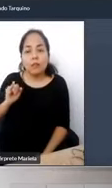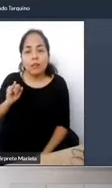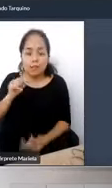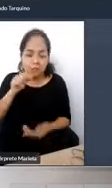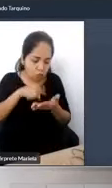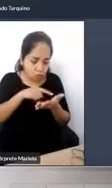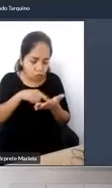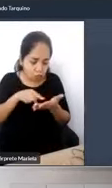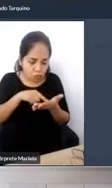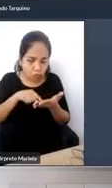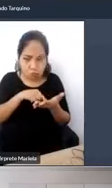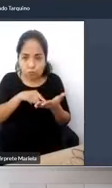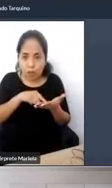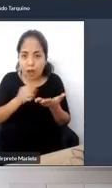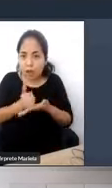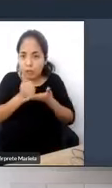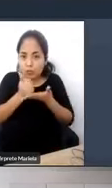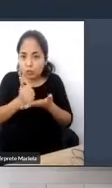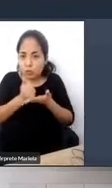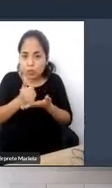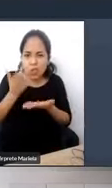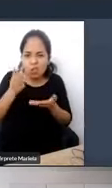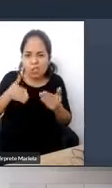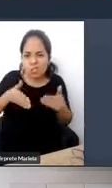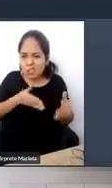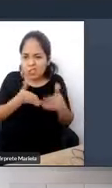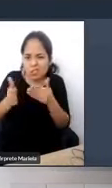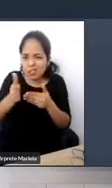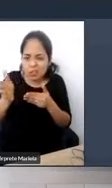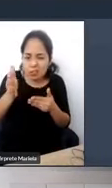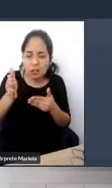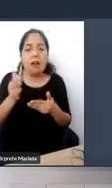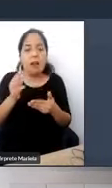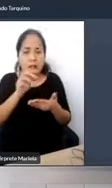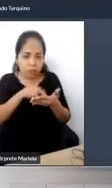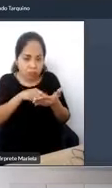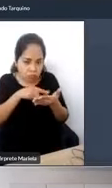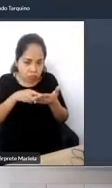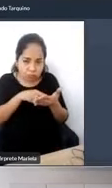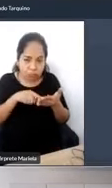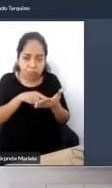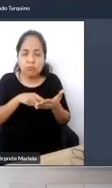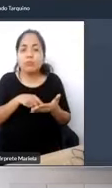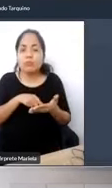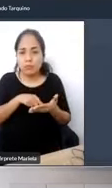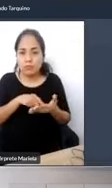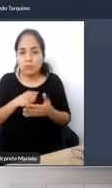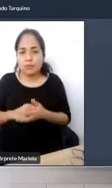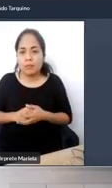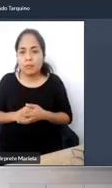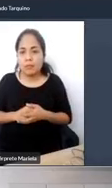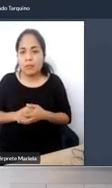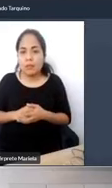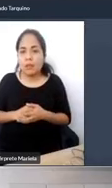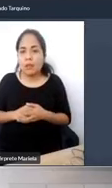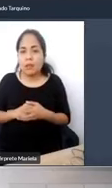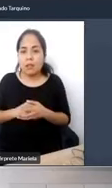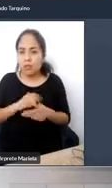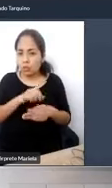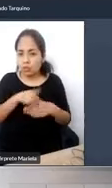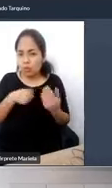camino y la navegación puede ser apoyado por sistemas de robot y automatización